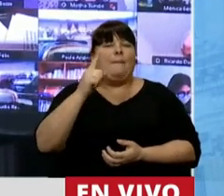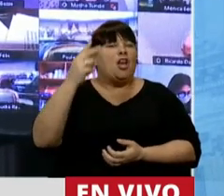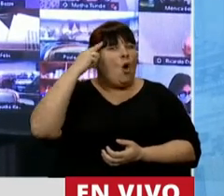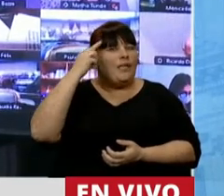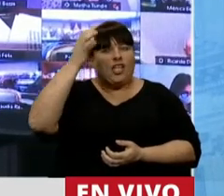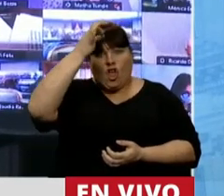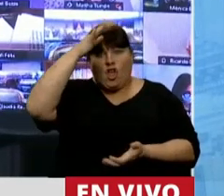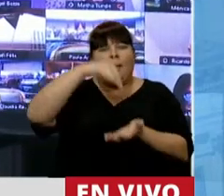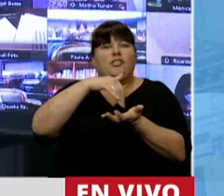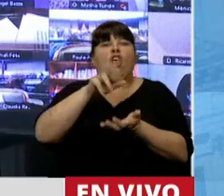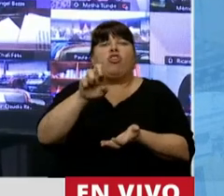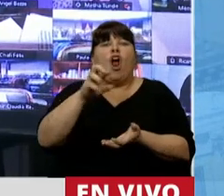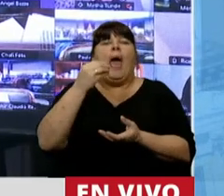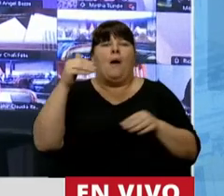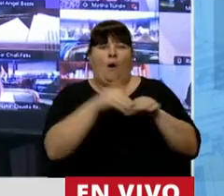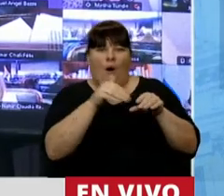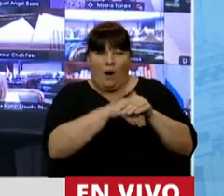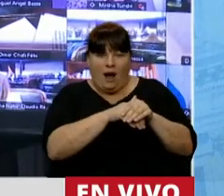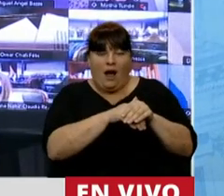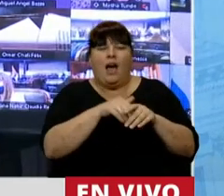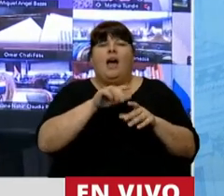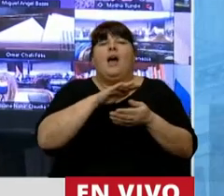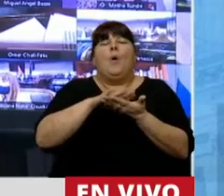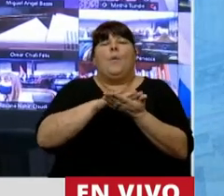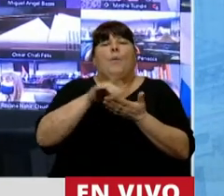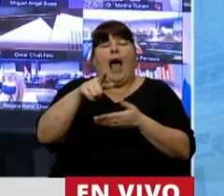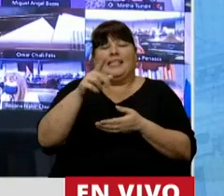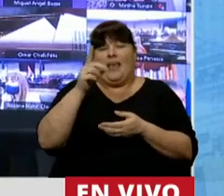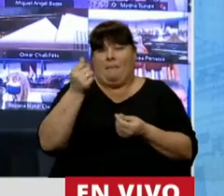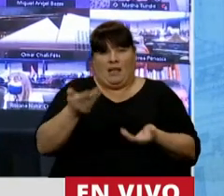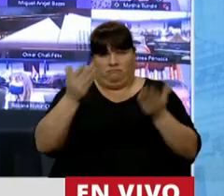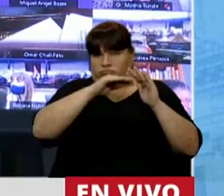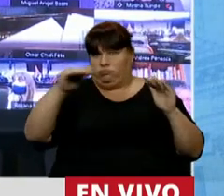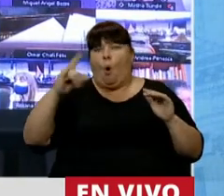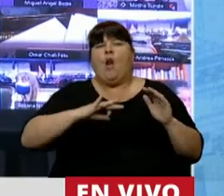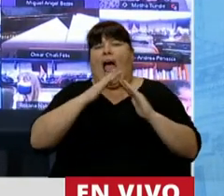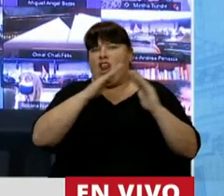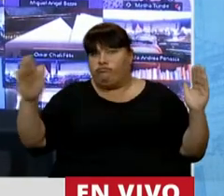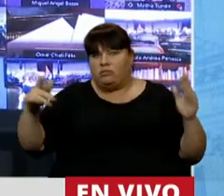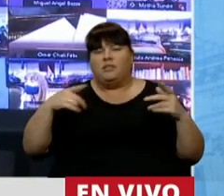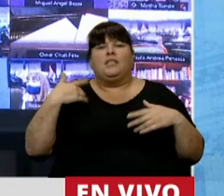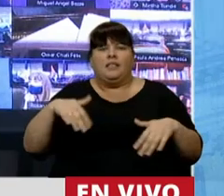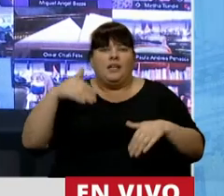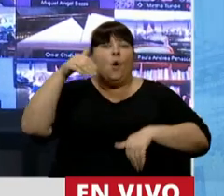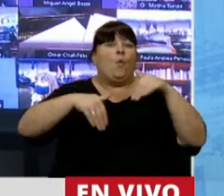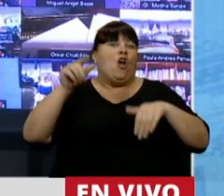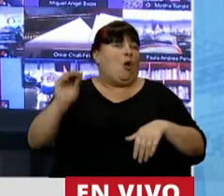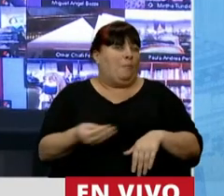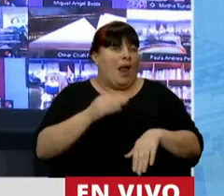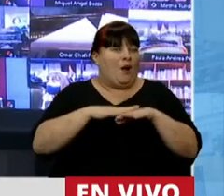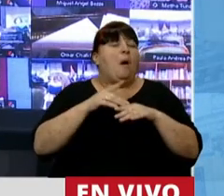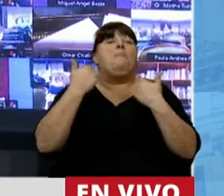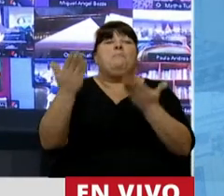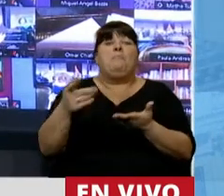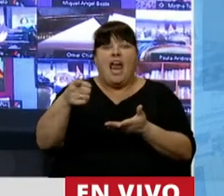43.912 millones de dólares en las reservas y una base monetaria que no creció durante un año, que nos costó la elección, pero les